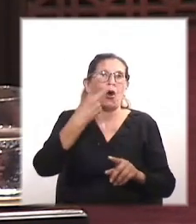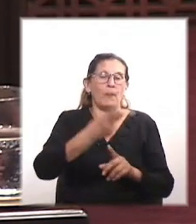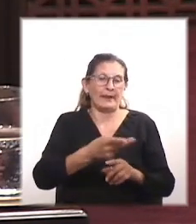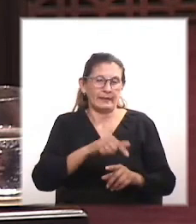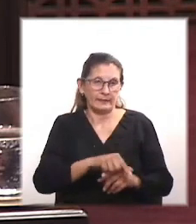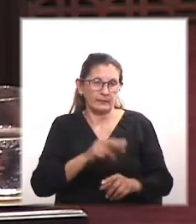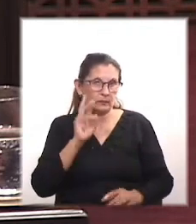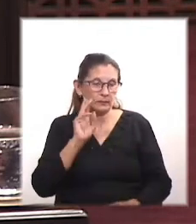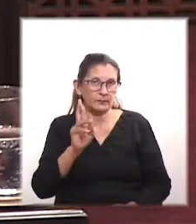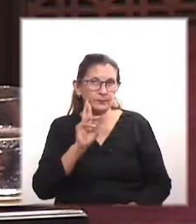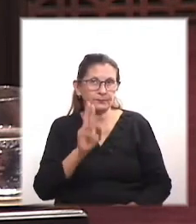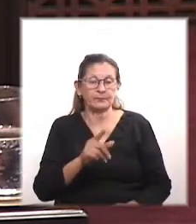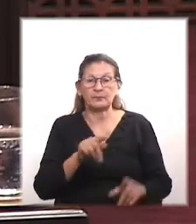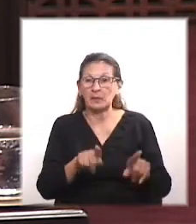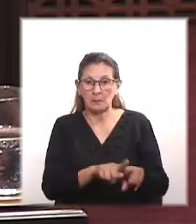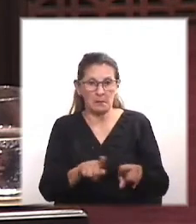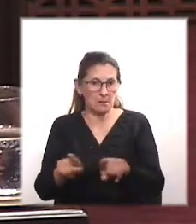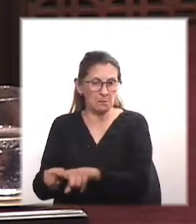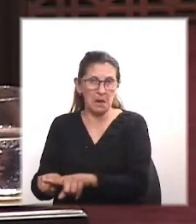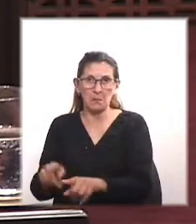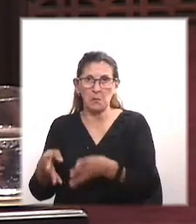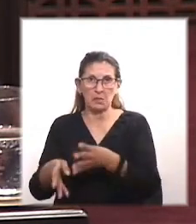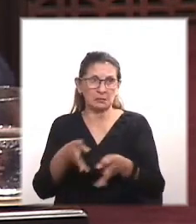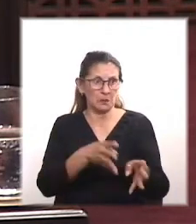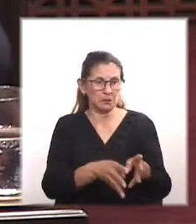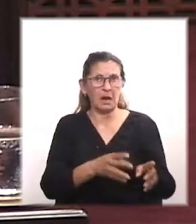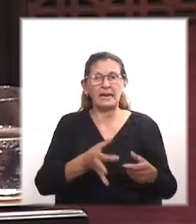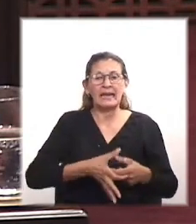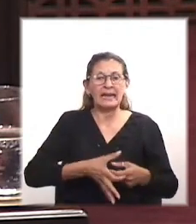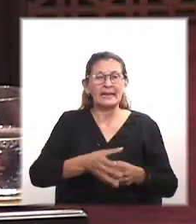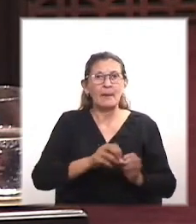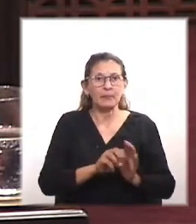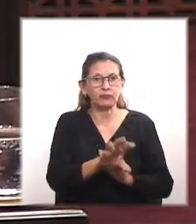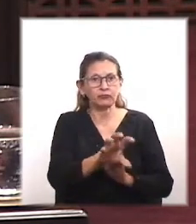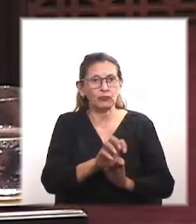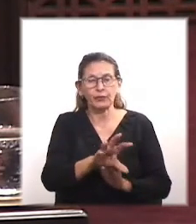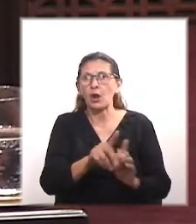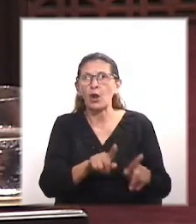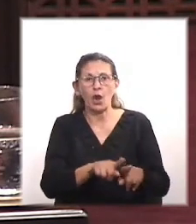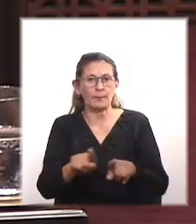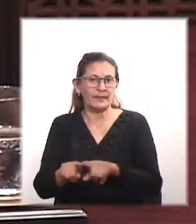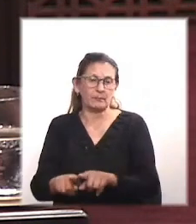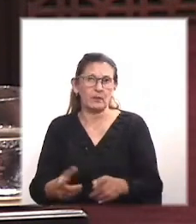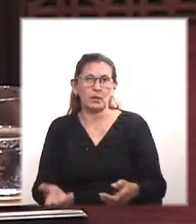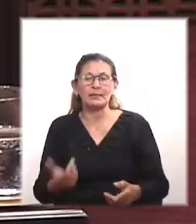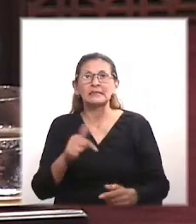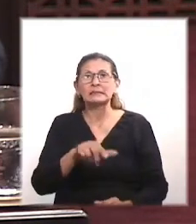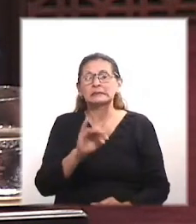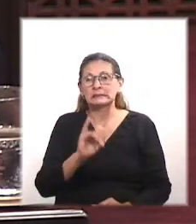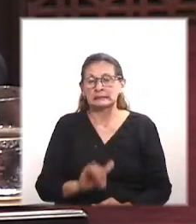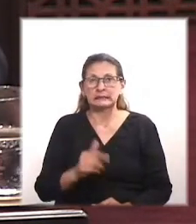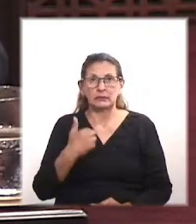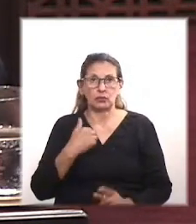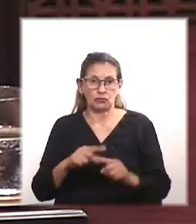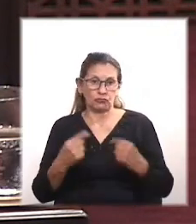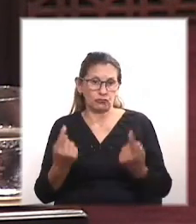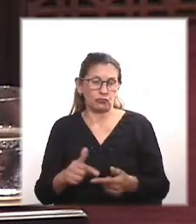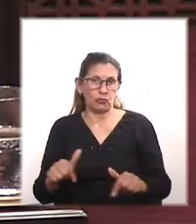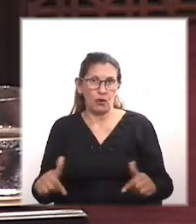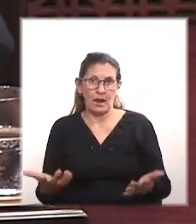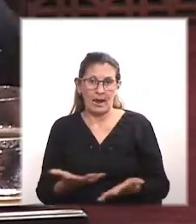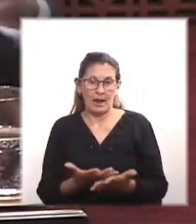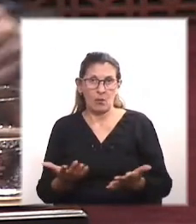el mismo motor con las mismas revoluciones y con el mismo escape que está emitiendo el sonido. ¿Qué voy con esto? De que si nosotros tiramos ahora